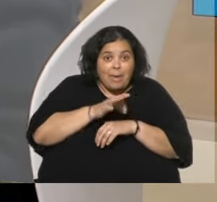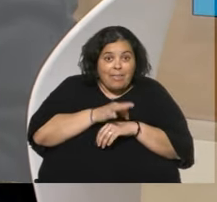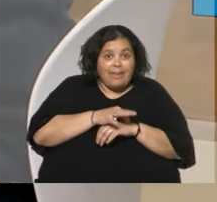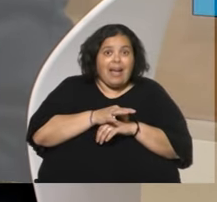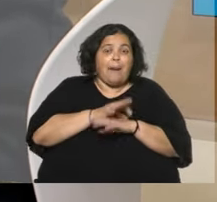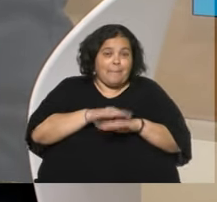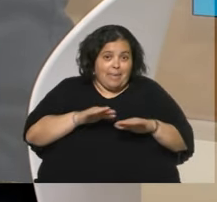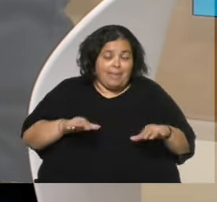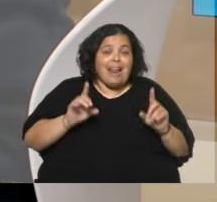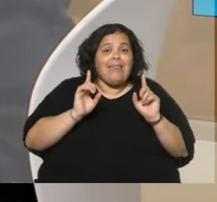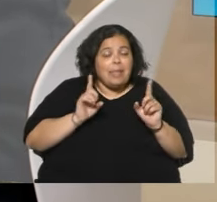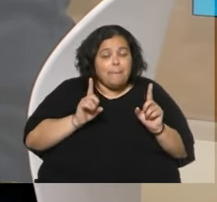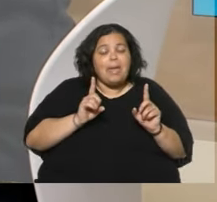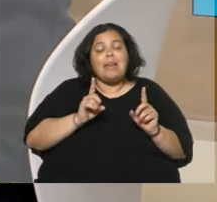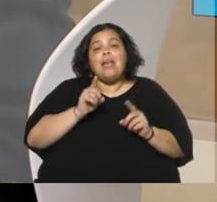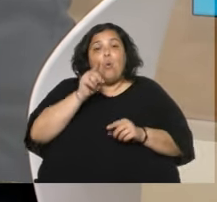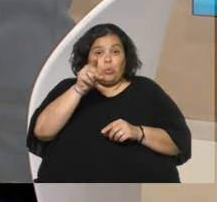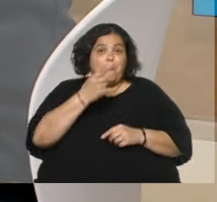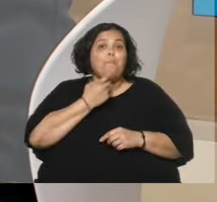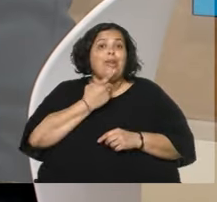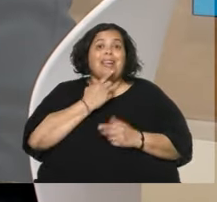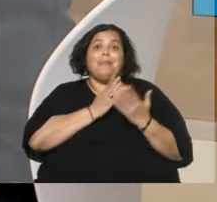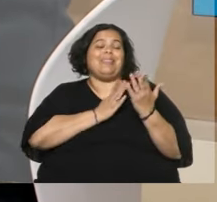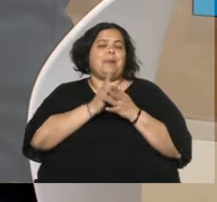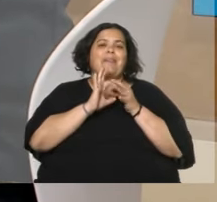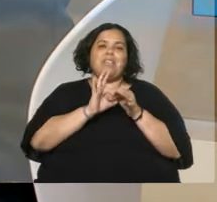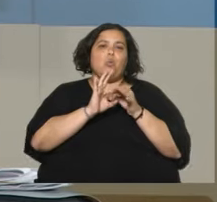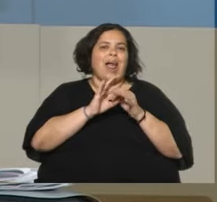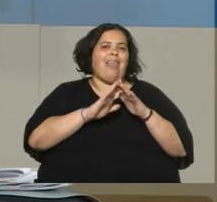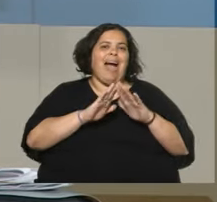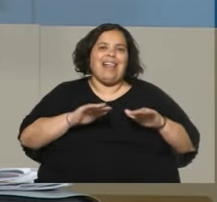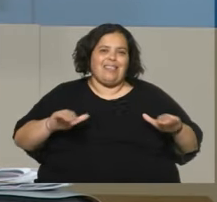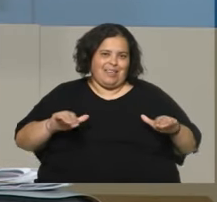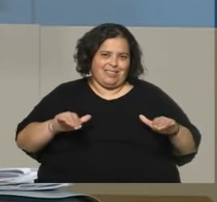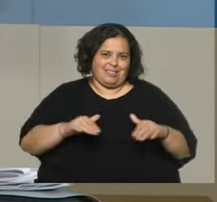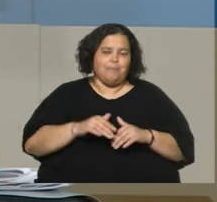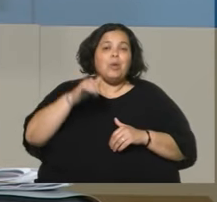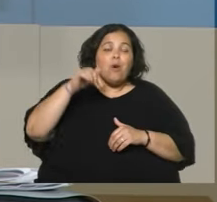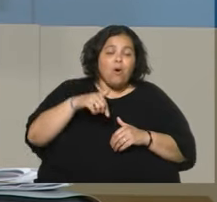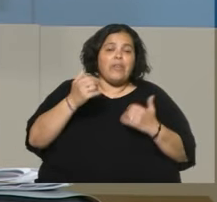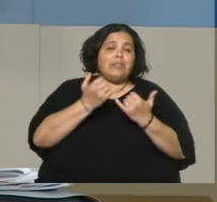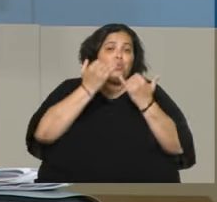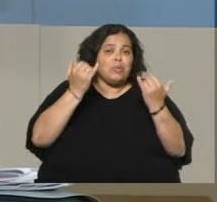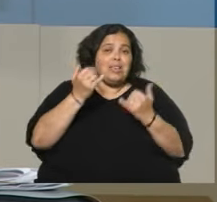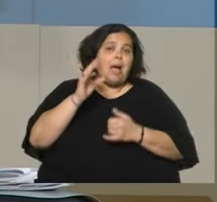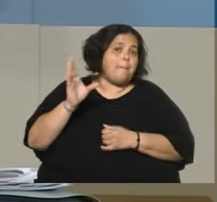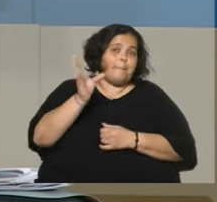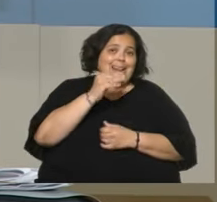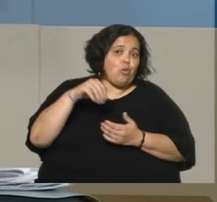pediatra, incluso políticamente siempre ha estado vinculada a la niñez, digamos, ¿no? Sí, bueno, hoy es un día que para el país